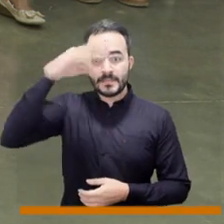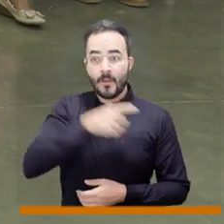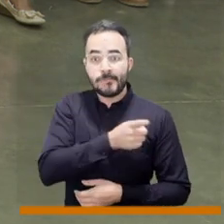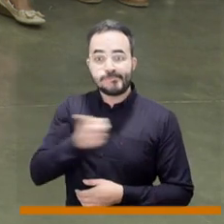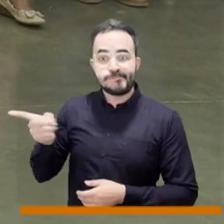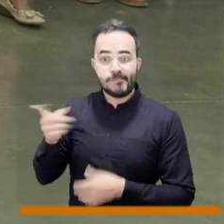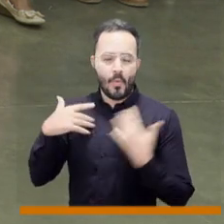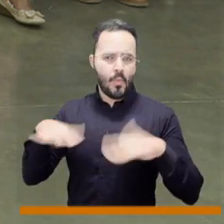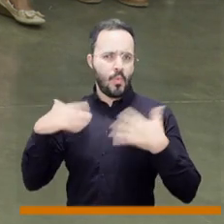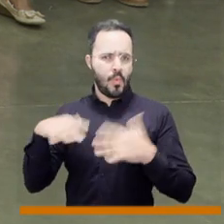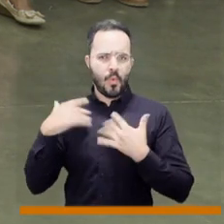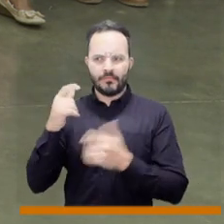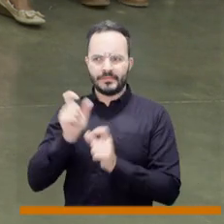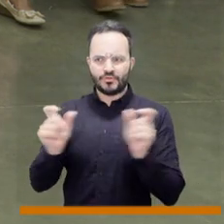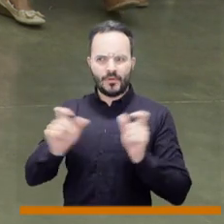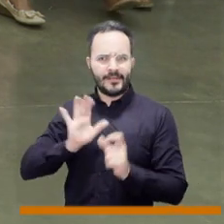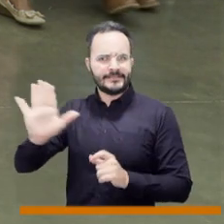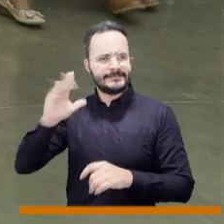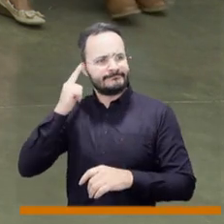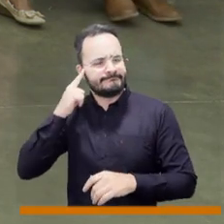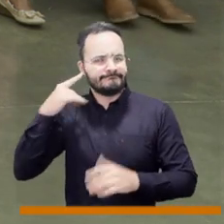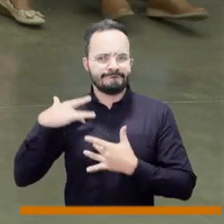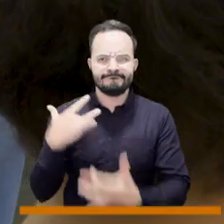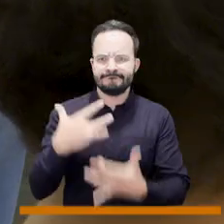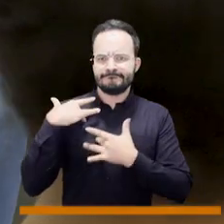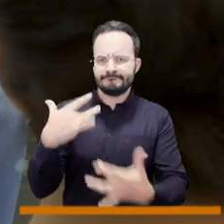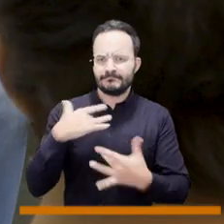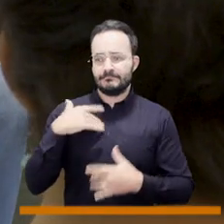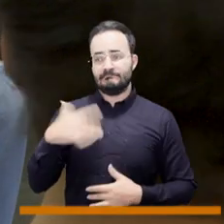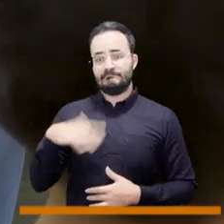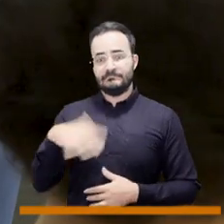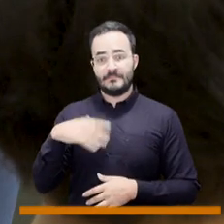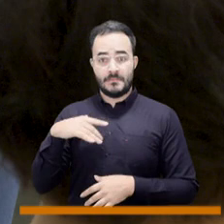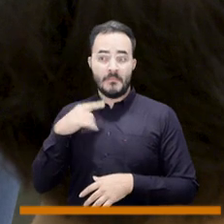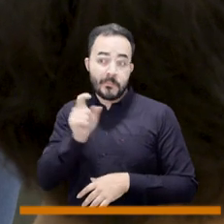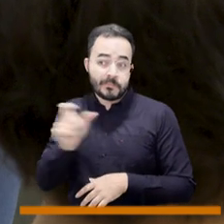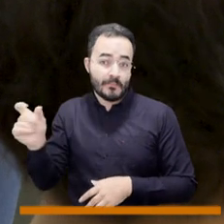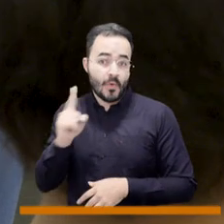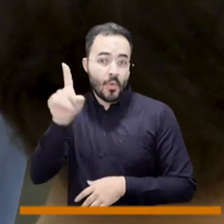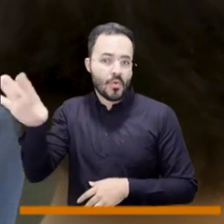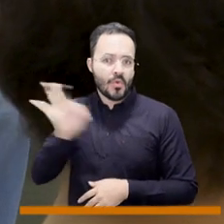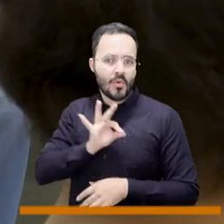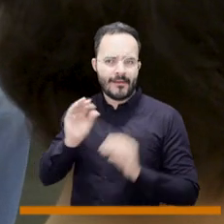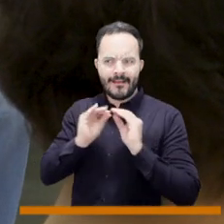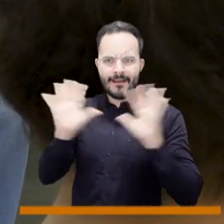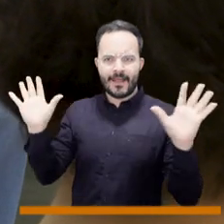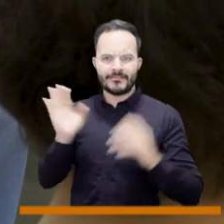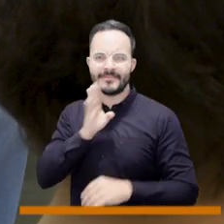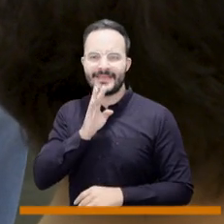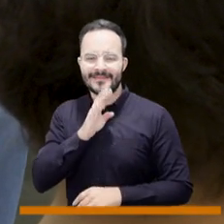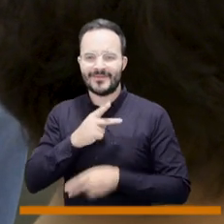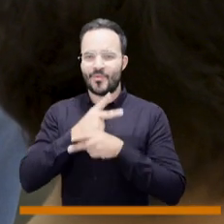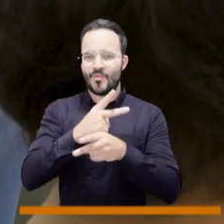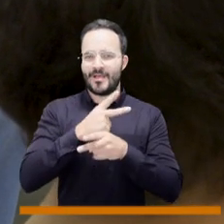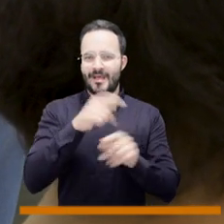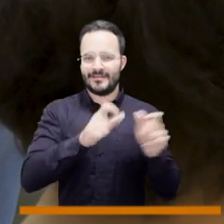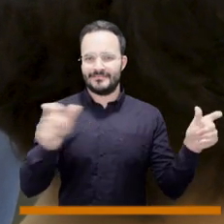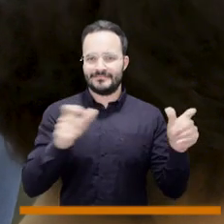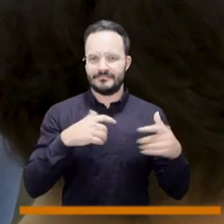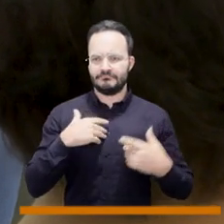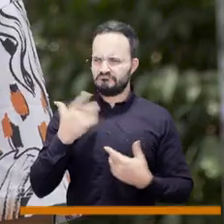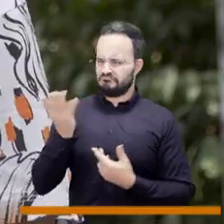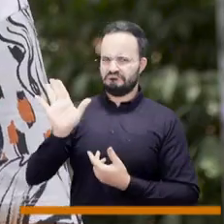En Medellín existen personas que voluntariamente dan todo lo que son por los demás y los cuidadores es un claro ejemplo de ellos, pero